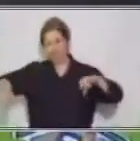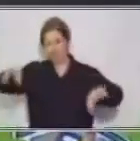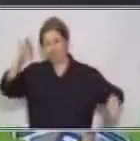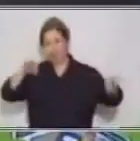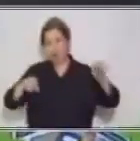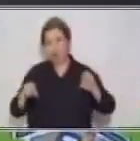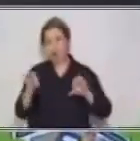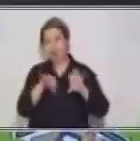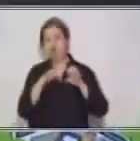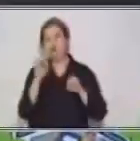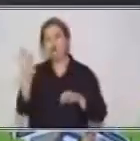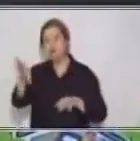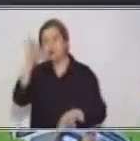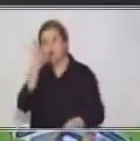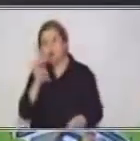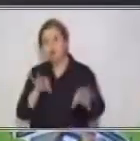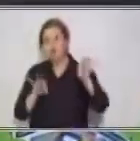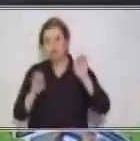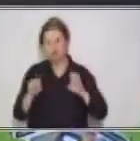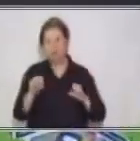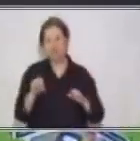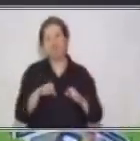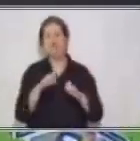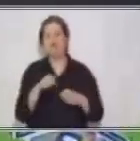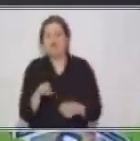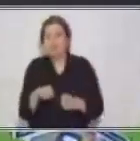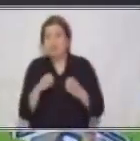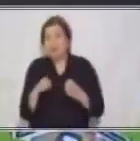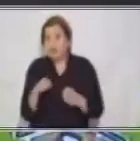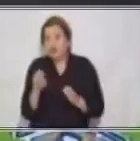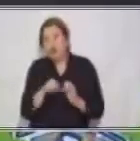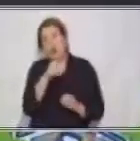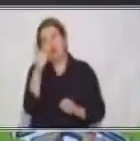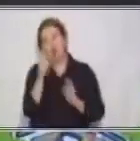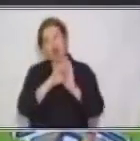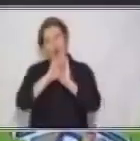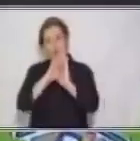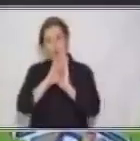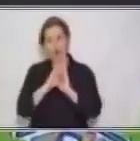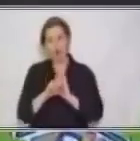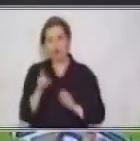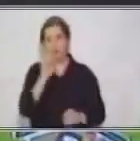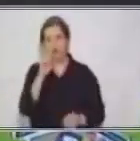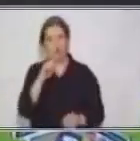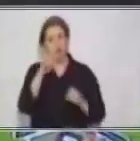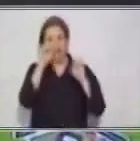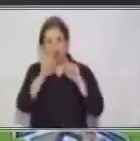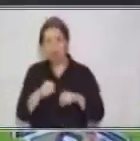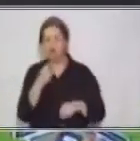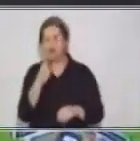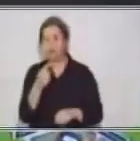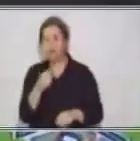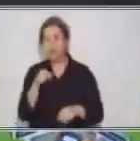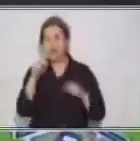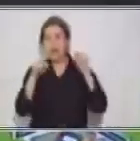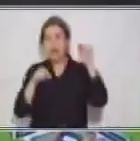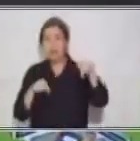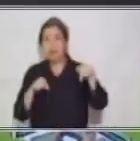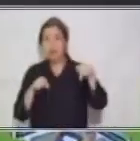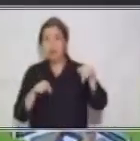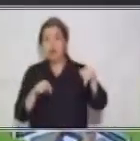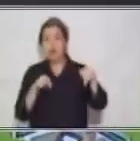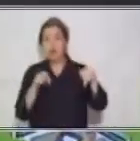¿verdad? Esto, u, otro. No podemos decir esto o otro. ¿Qué quieres? Esto o otro. No. Esto, u, otro.